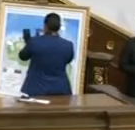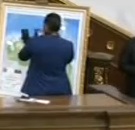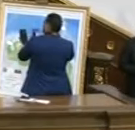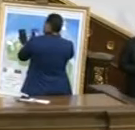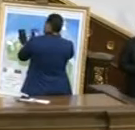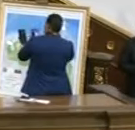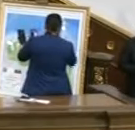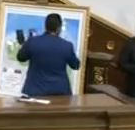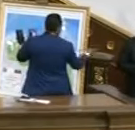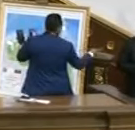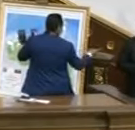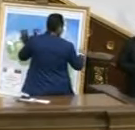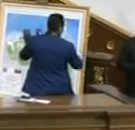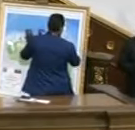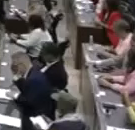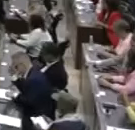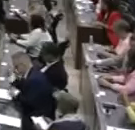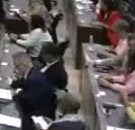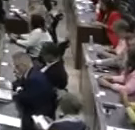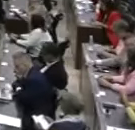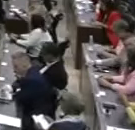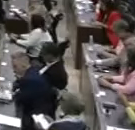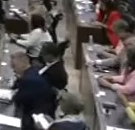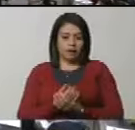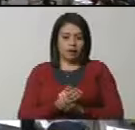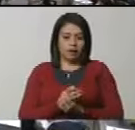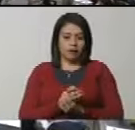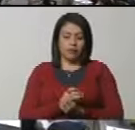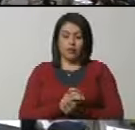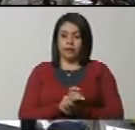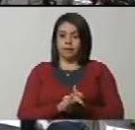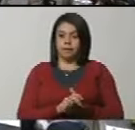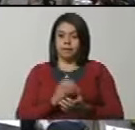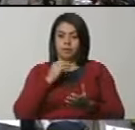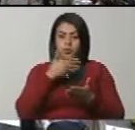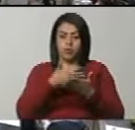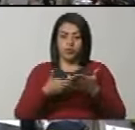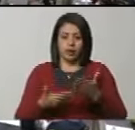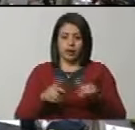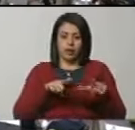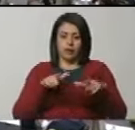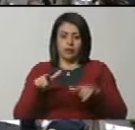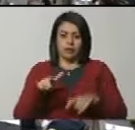Muchas gracias. sus curules, diputados. Propuesta en mesa.